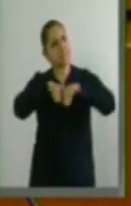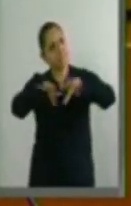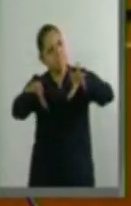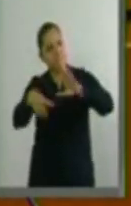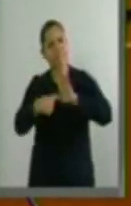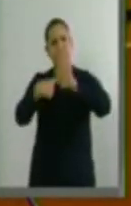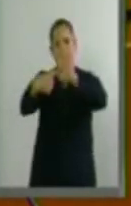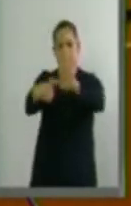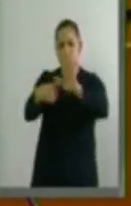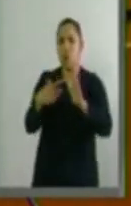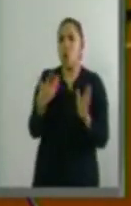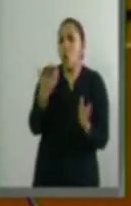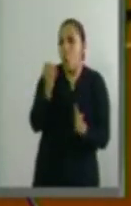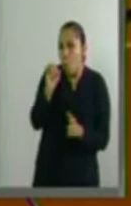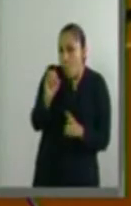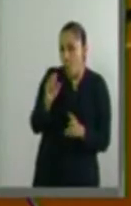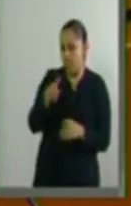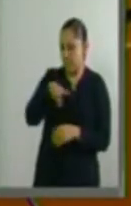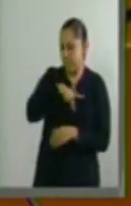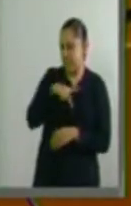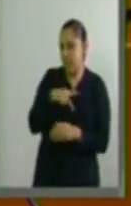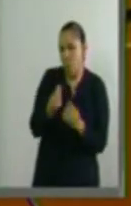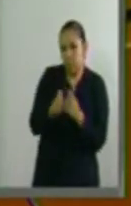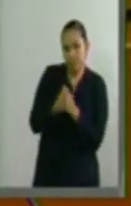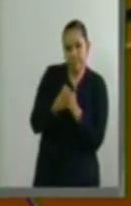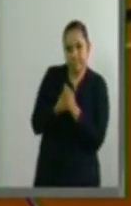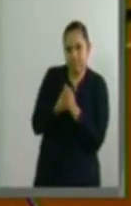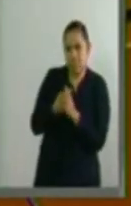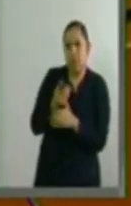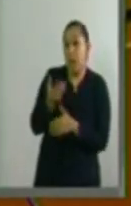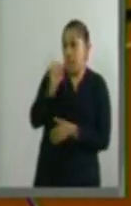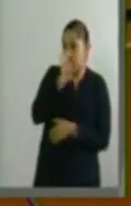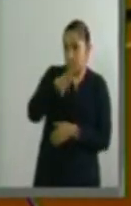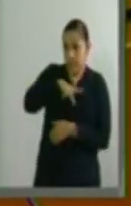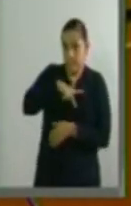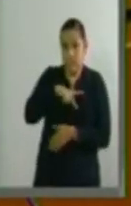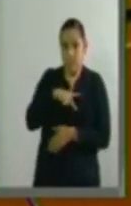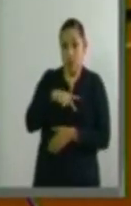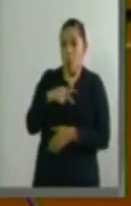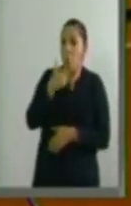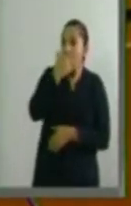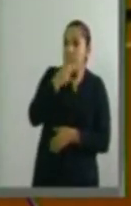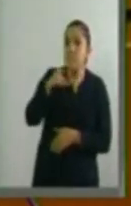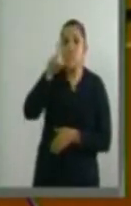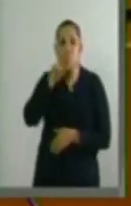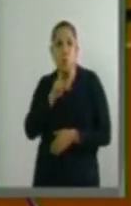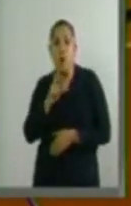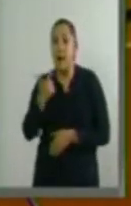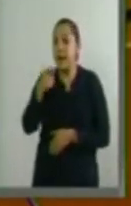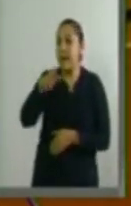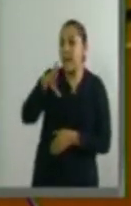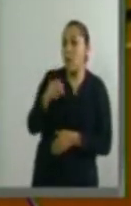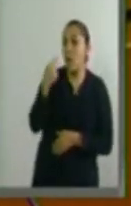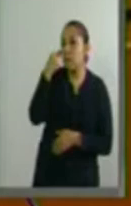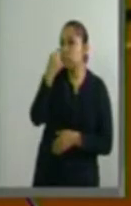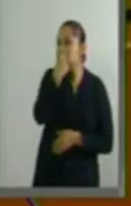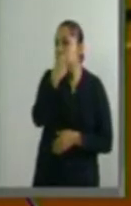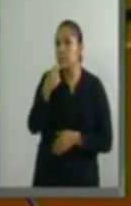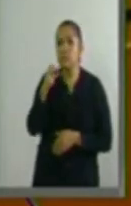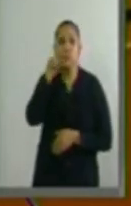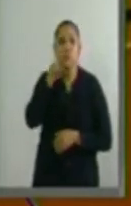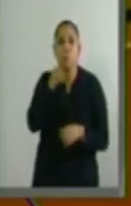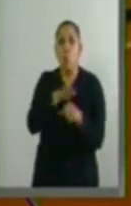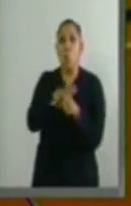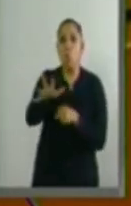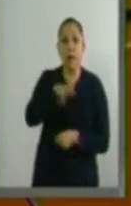intimidad e incluso su propia identidad sexual y de género, como aspectos inherentes a la persona